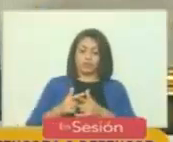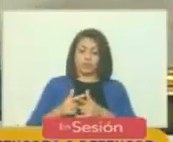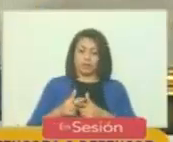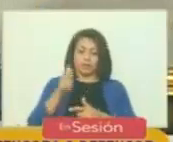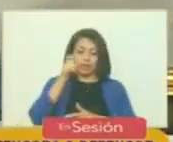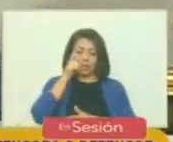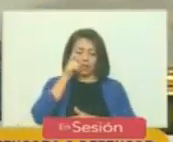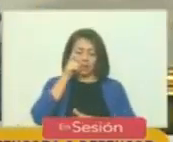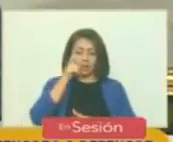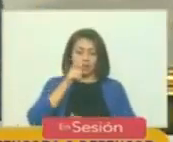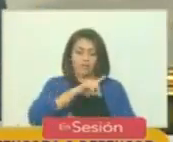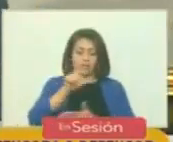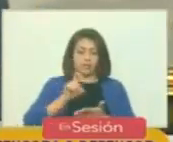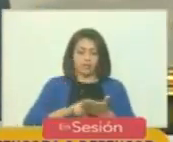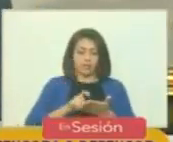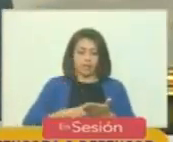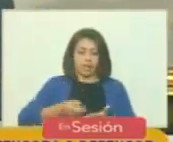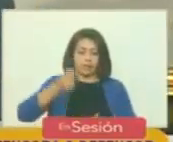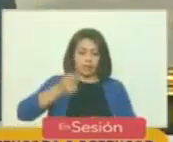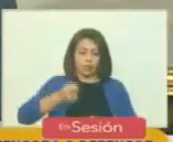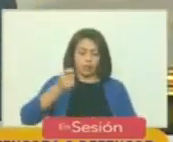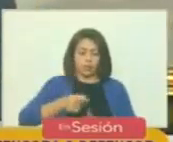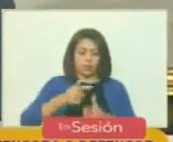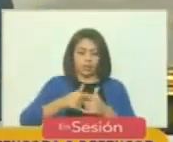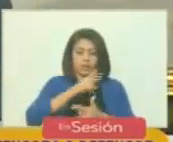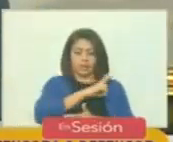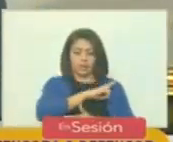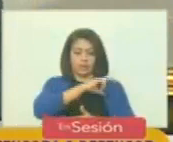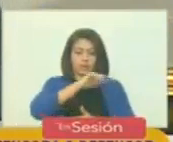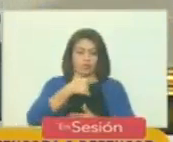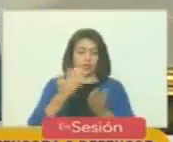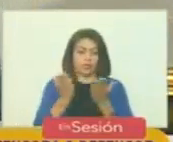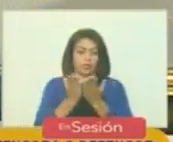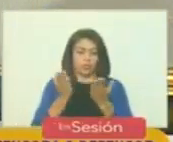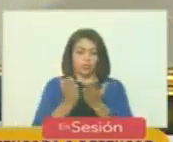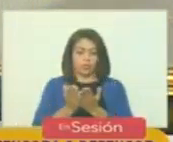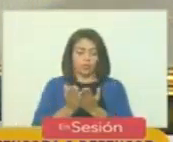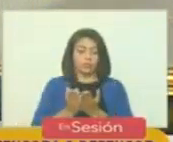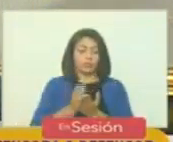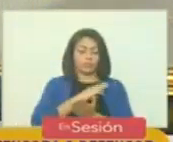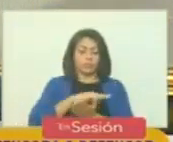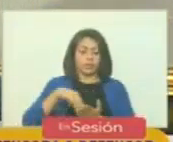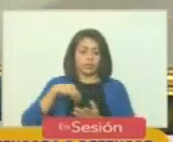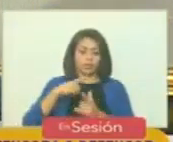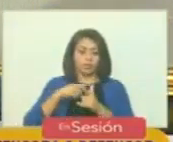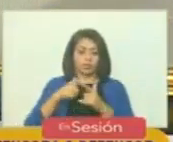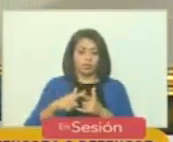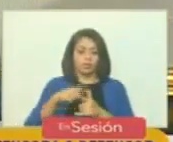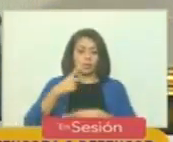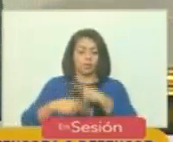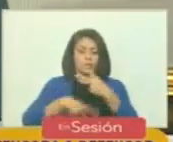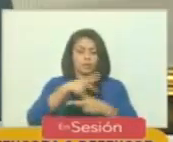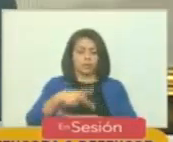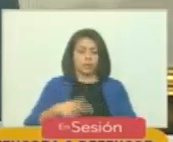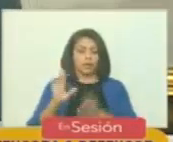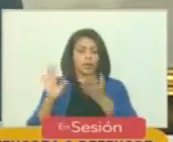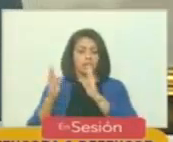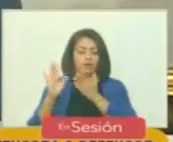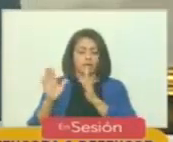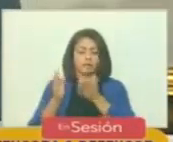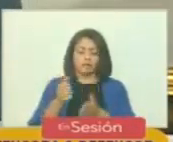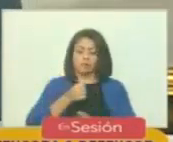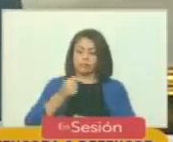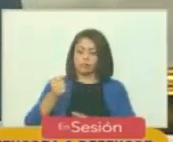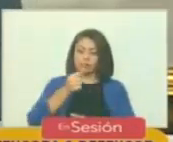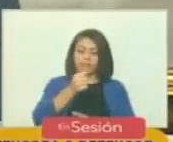inspectora general de tribunales, o del director de la Escuela de la Magistratura, se dio un proceso de entrevista a